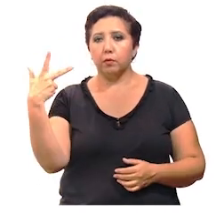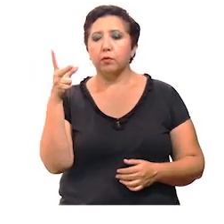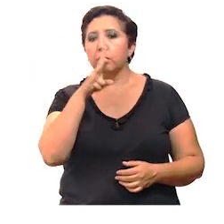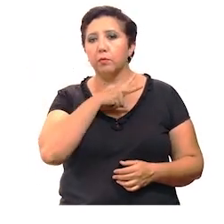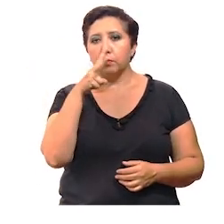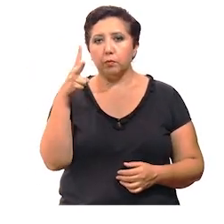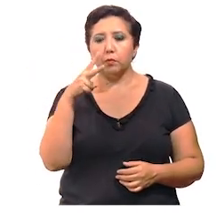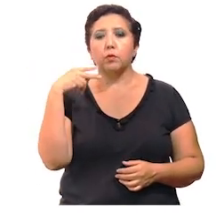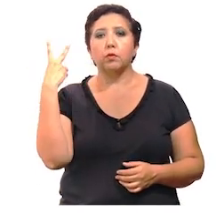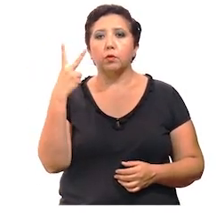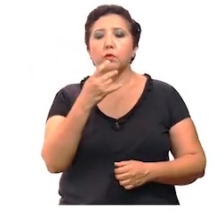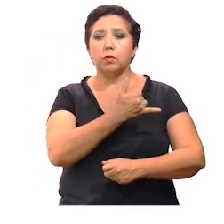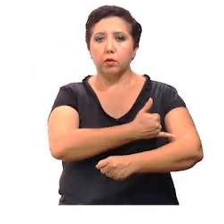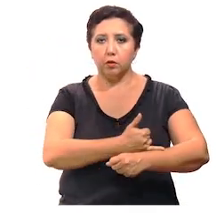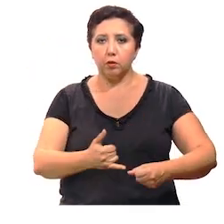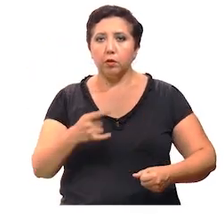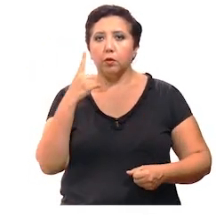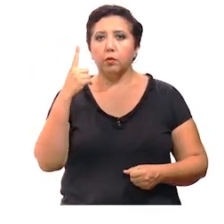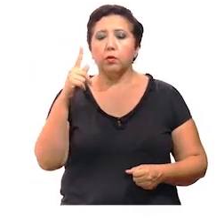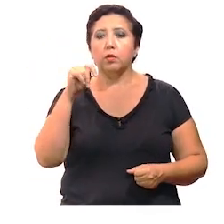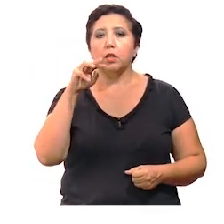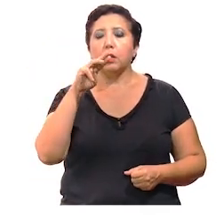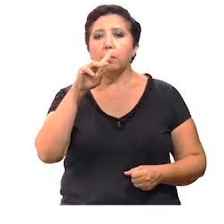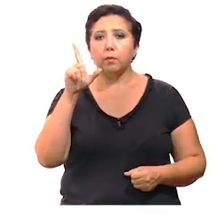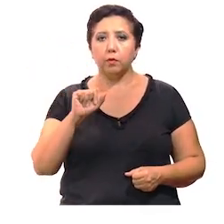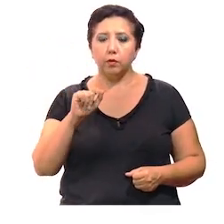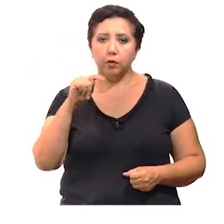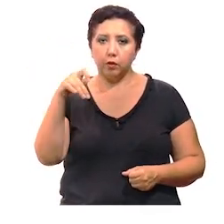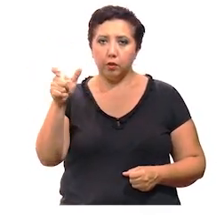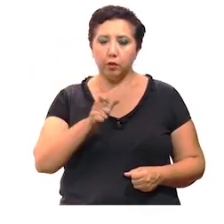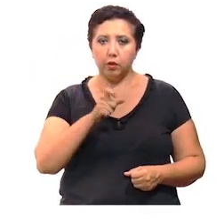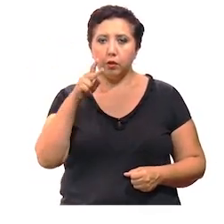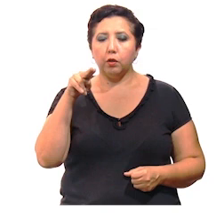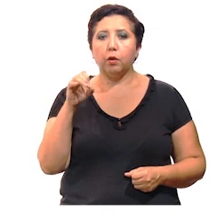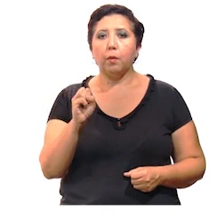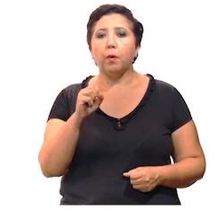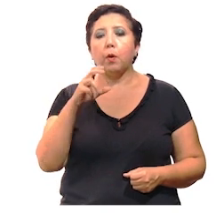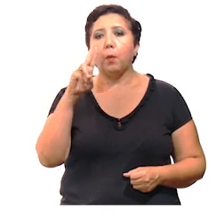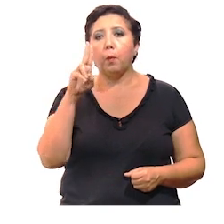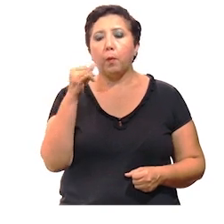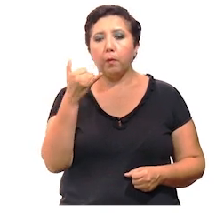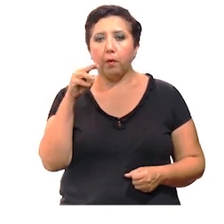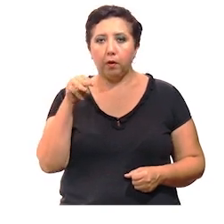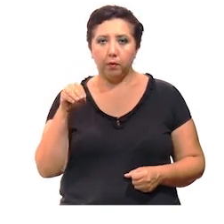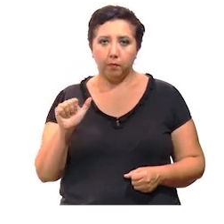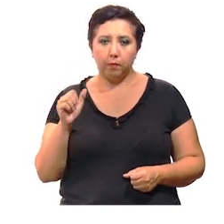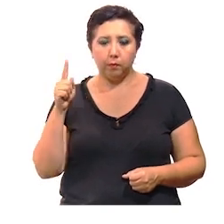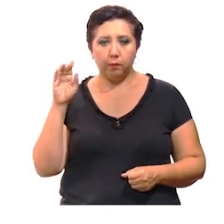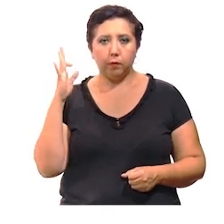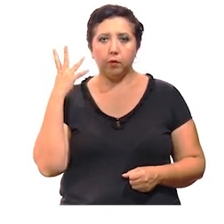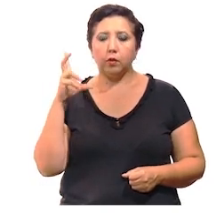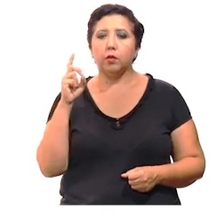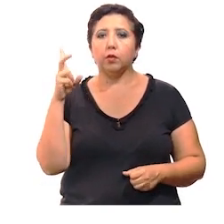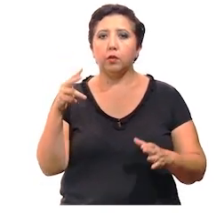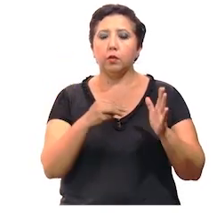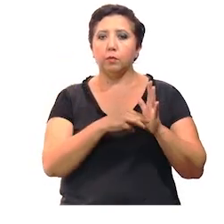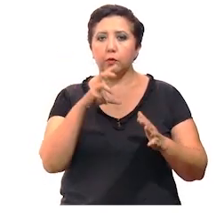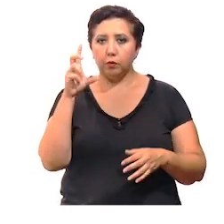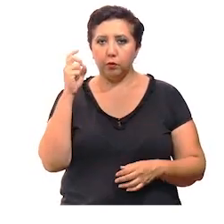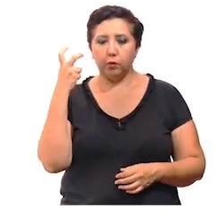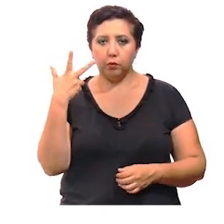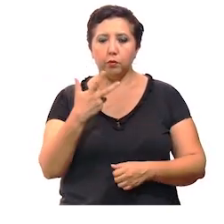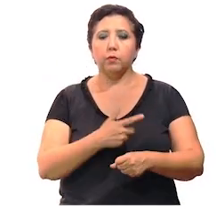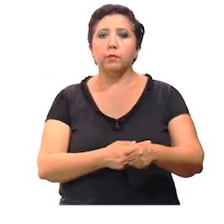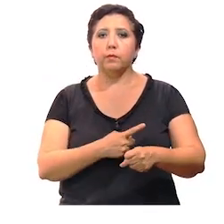Valladolid, 2 en Nizamal, 1 en Temozón, en Tixcocop, en Guayma y 1 foráneo. De los 32.038